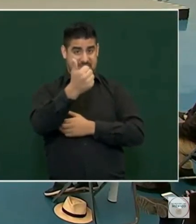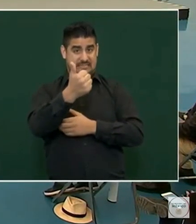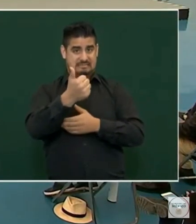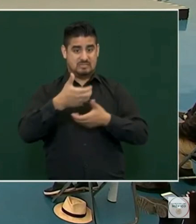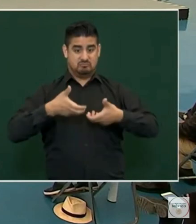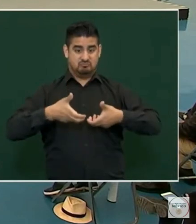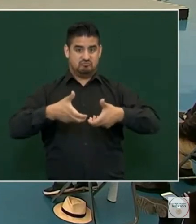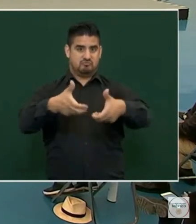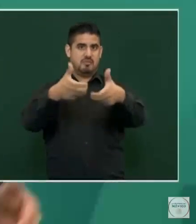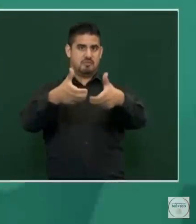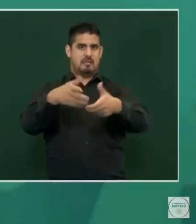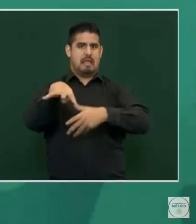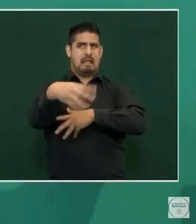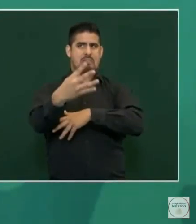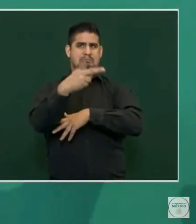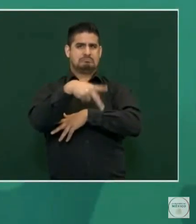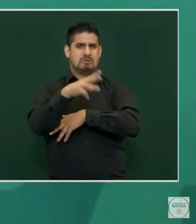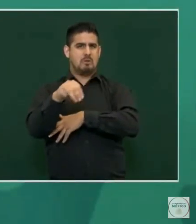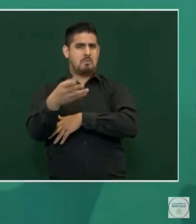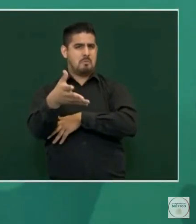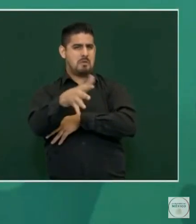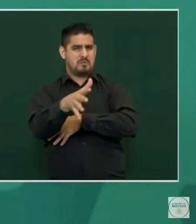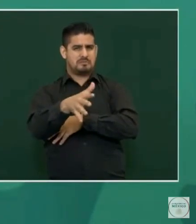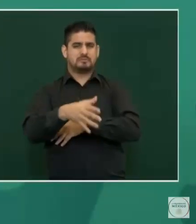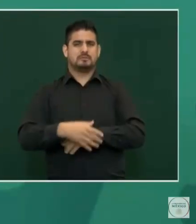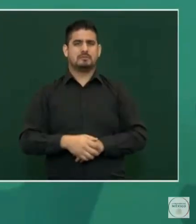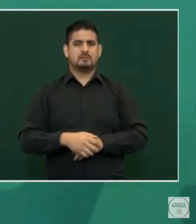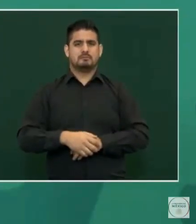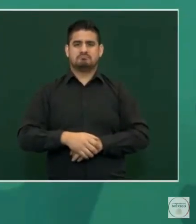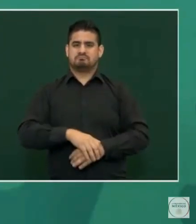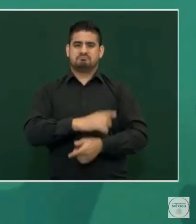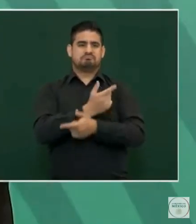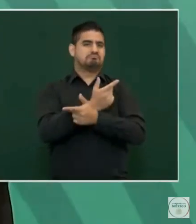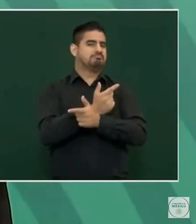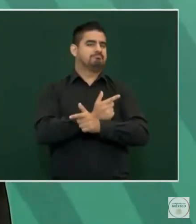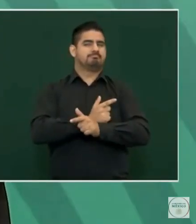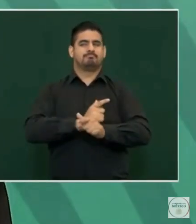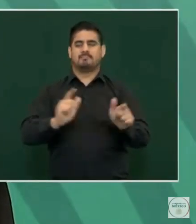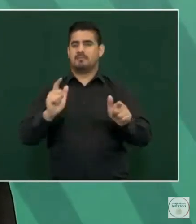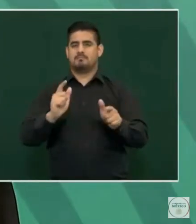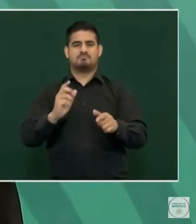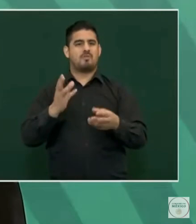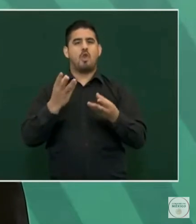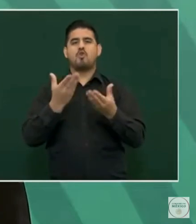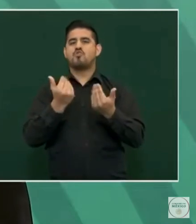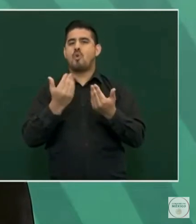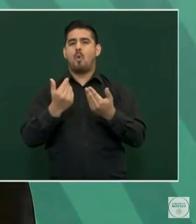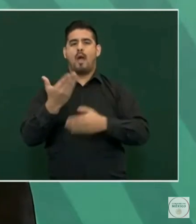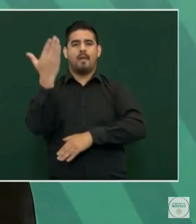14 kilómetros libre, no de cuota.